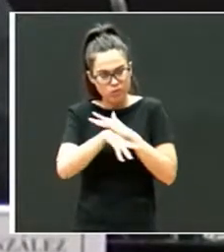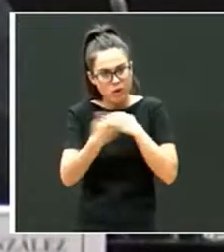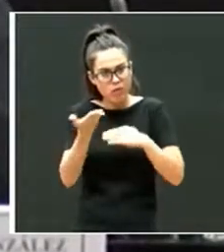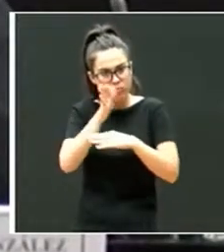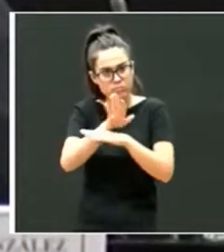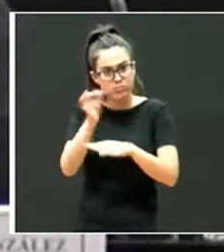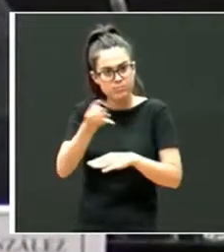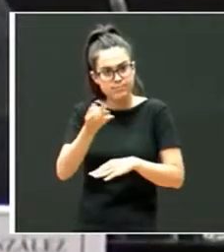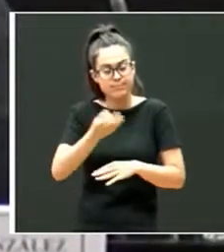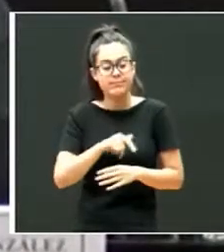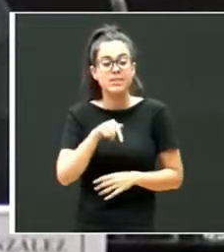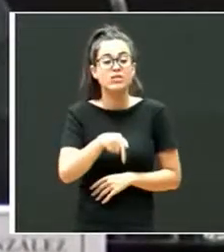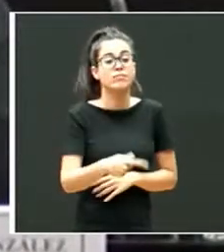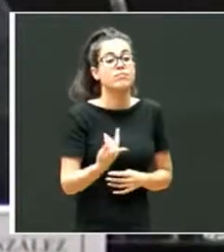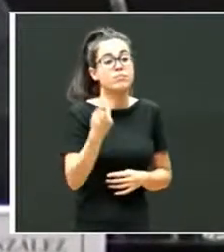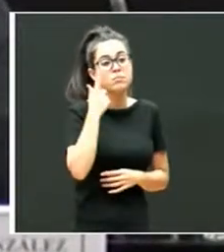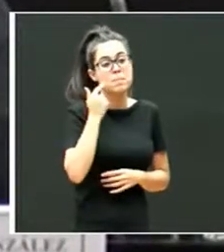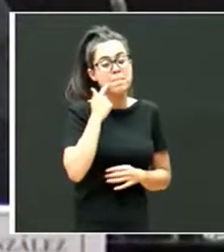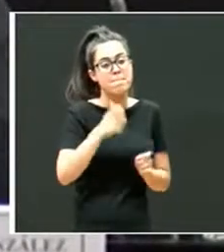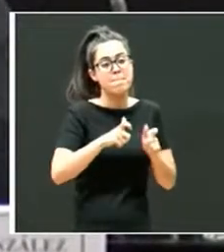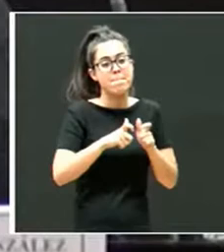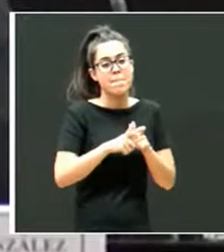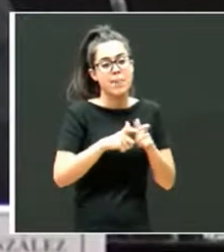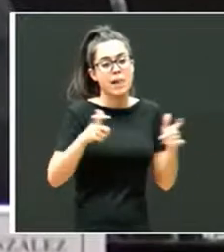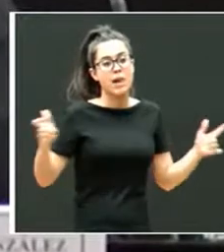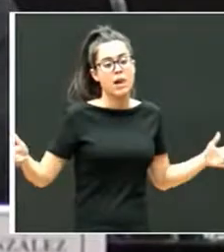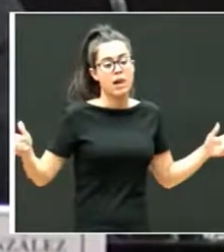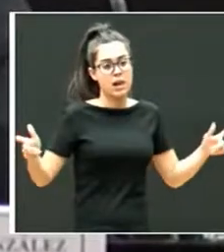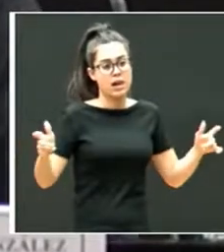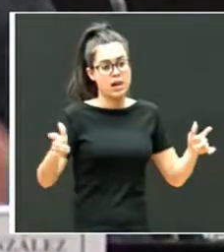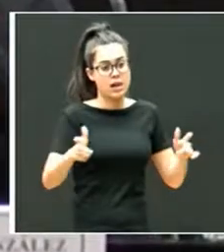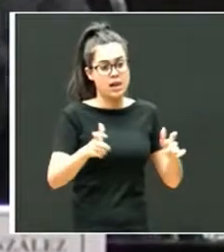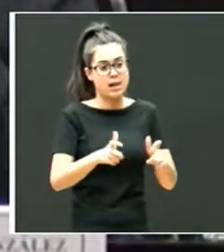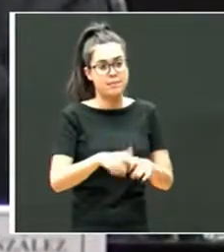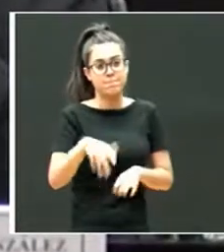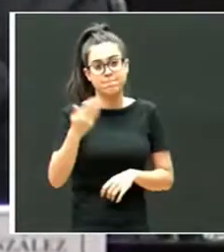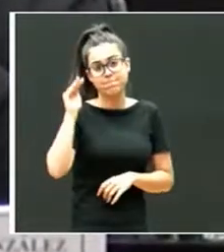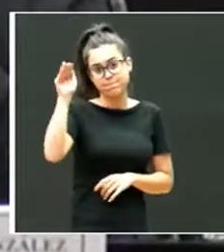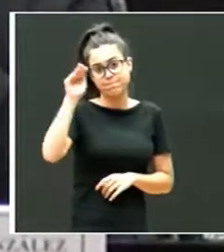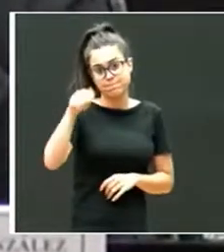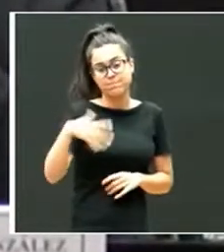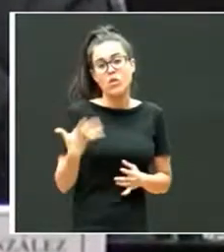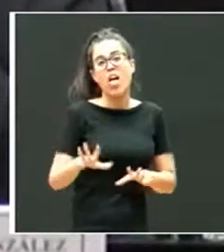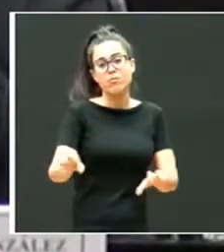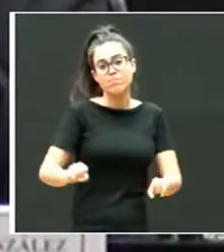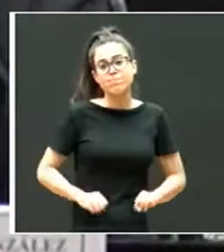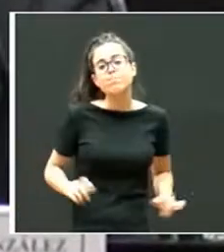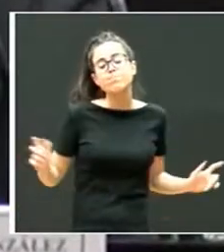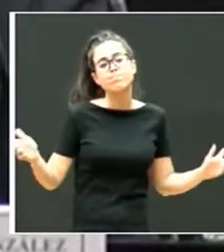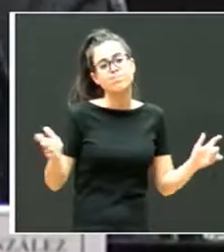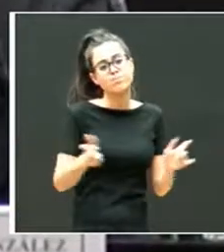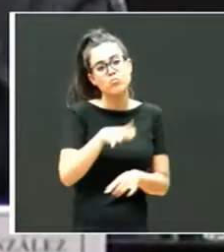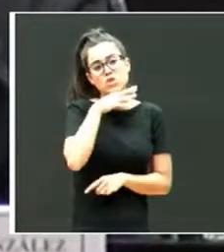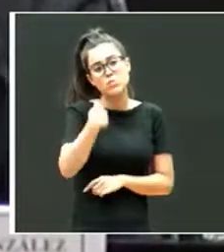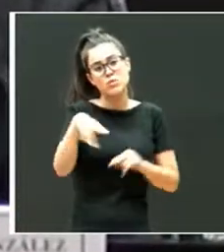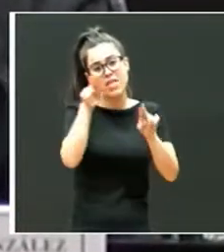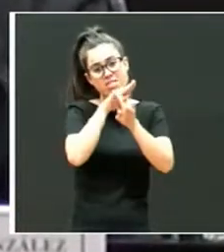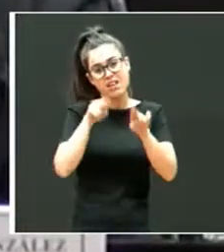Esta es una tendencia que ha ido decreciendo en los últimos años, sobre todo porque en la adopción internacional,